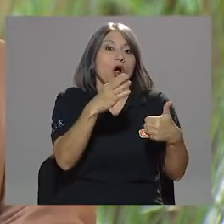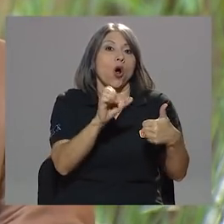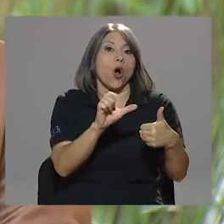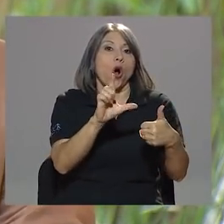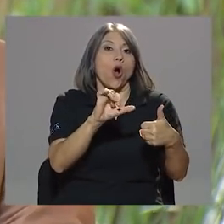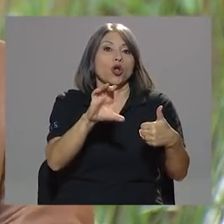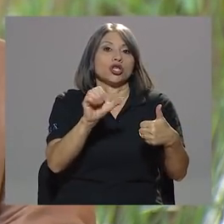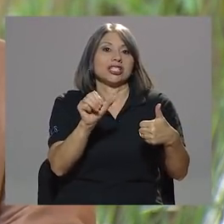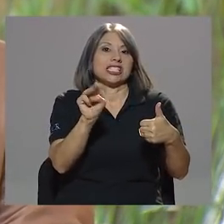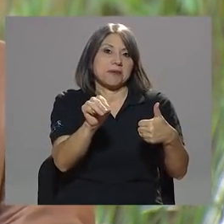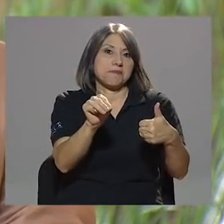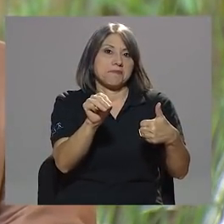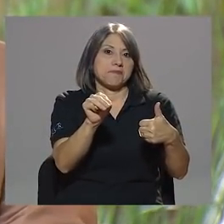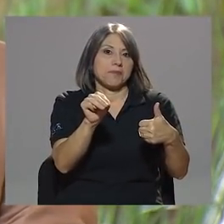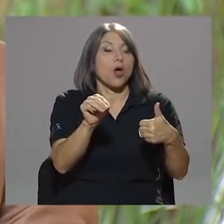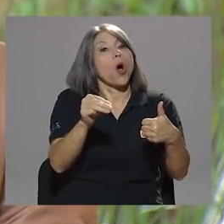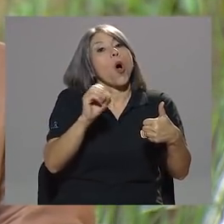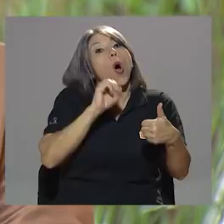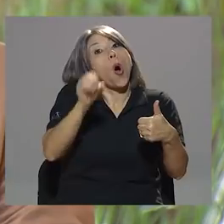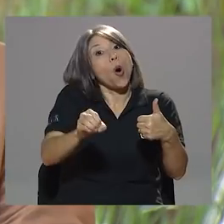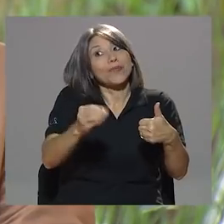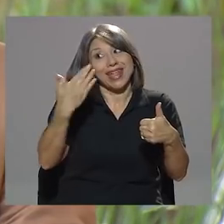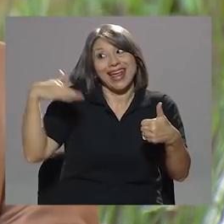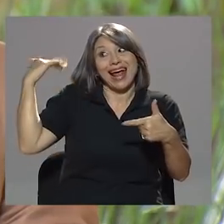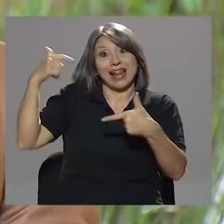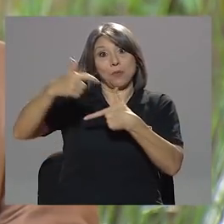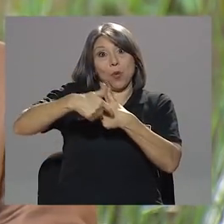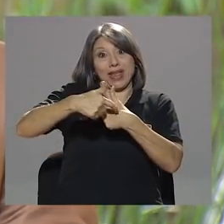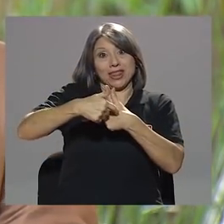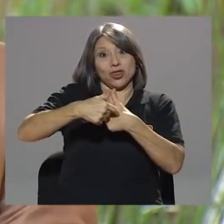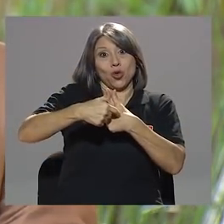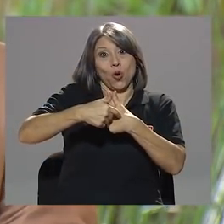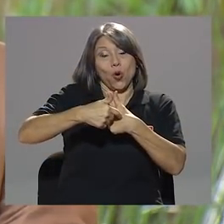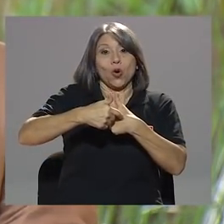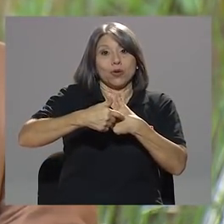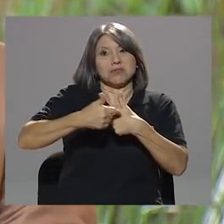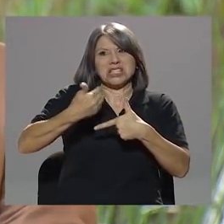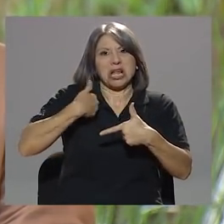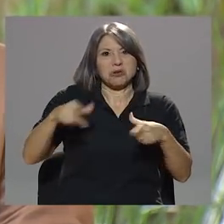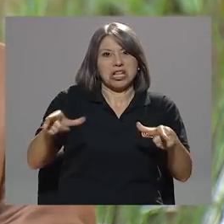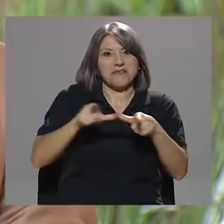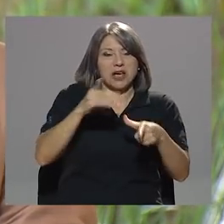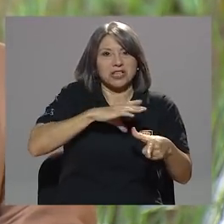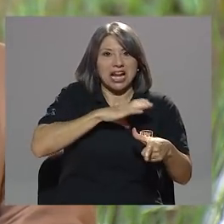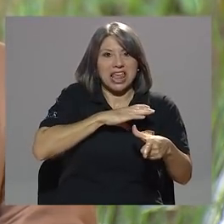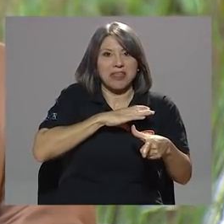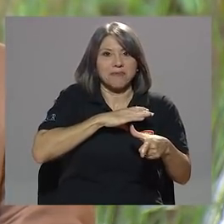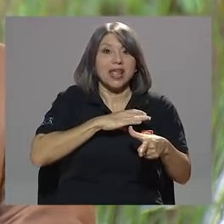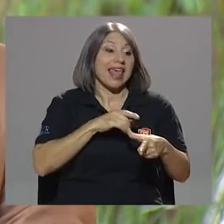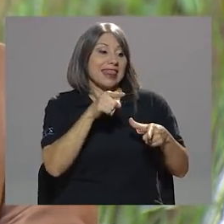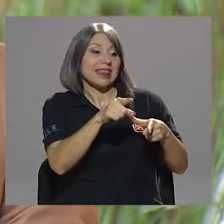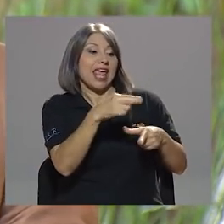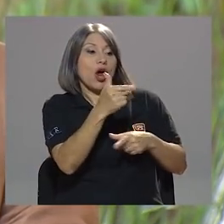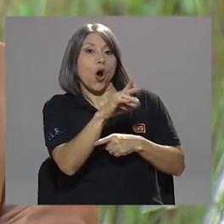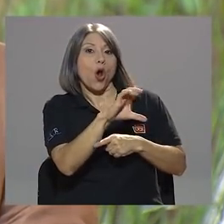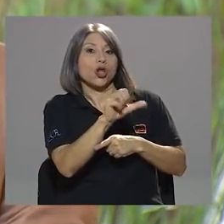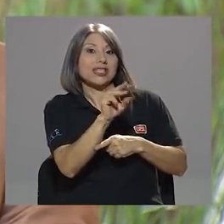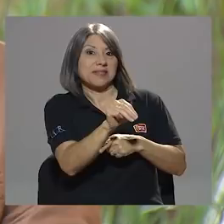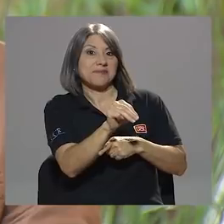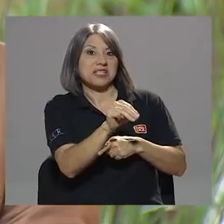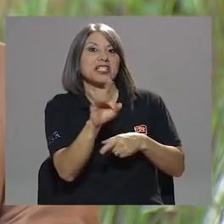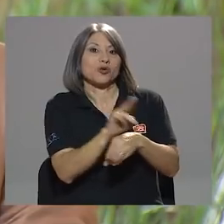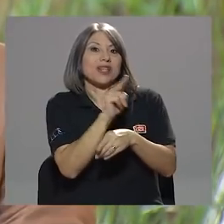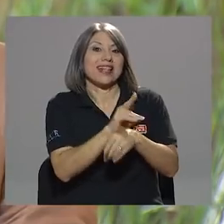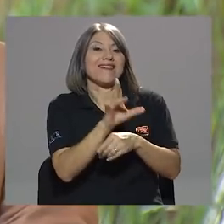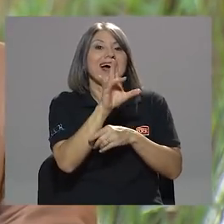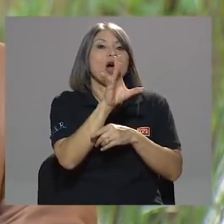cemento que en aquel momento, que tengo los certificados de calidad, se utilizaban de Holcim unos ocho sacos, más o menos. De Cemex unos